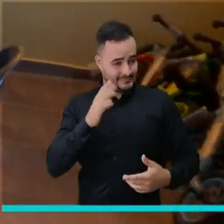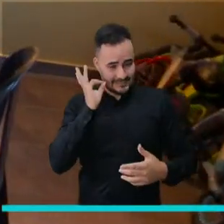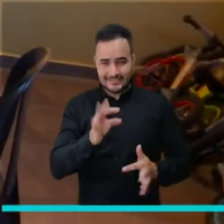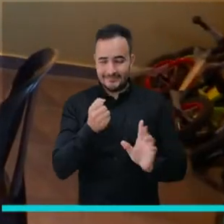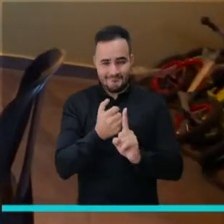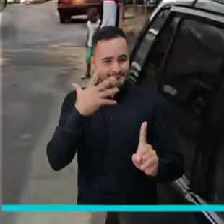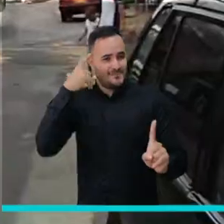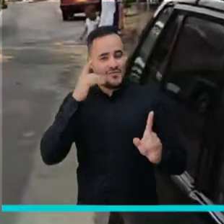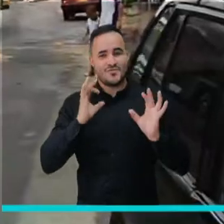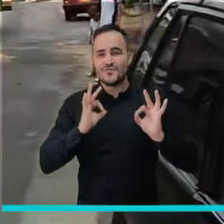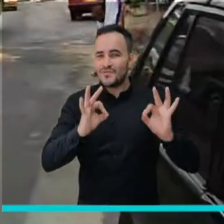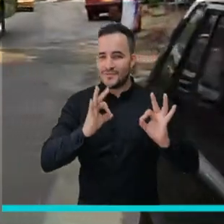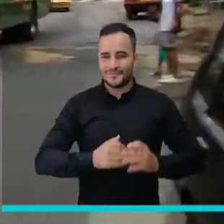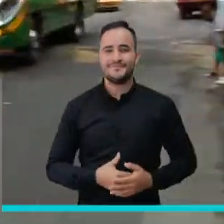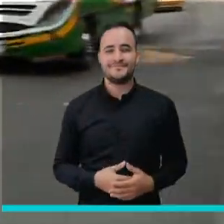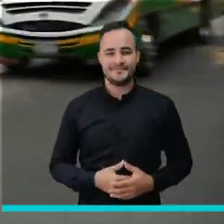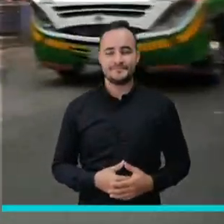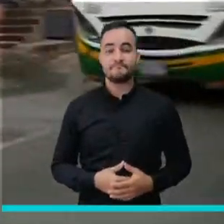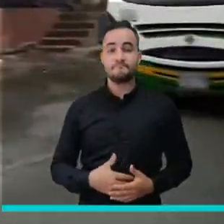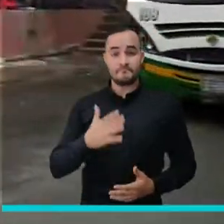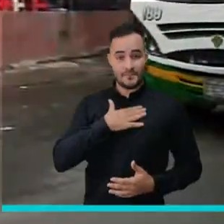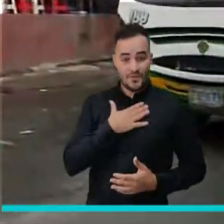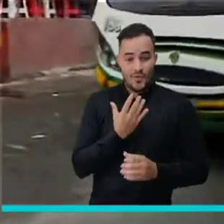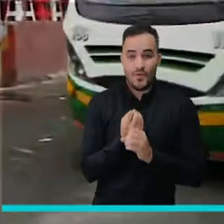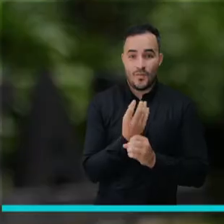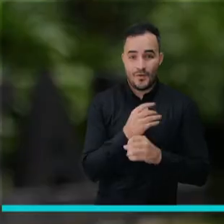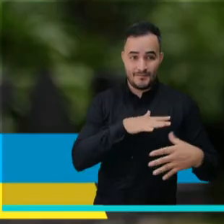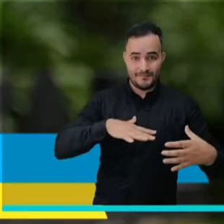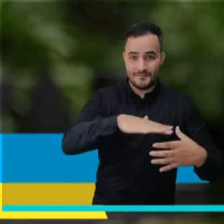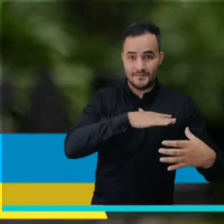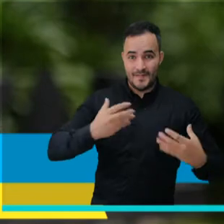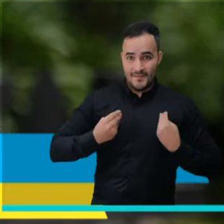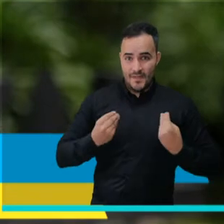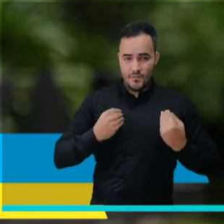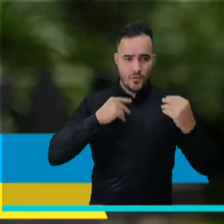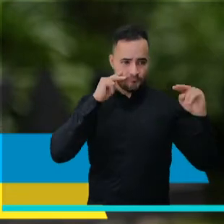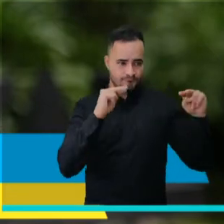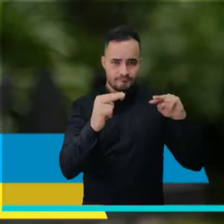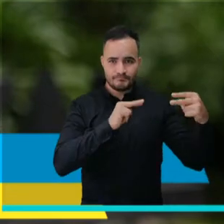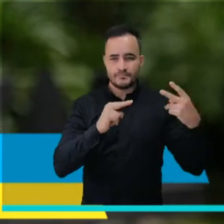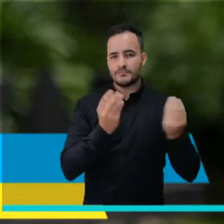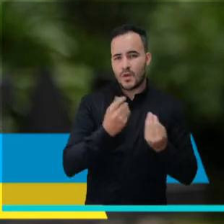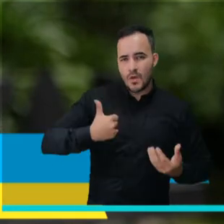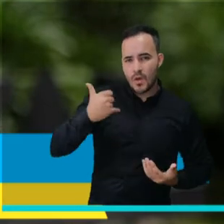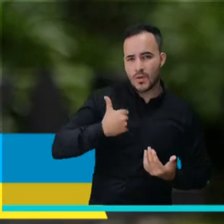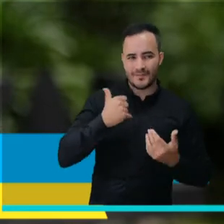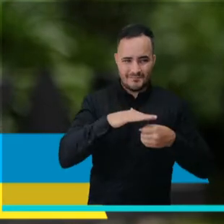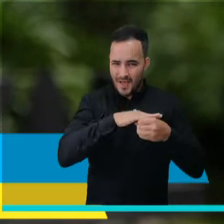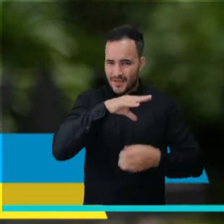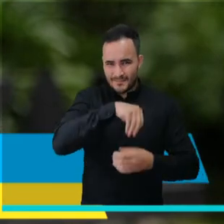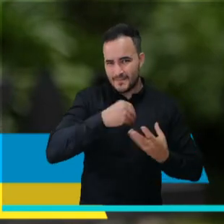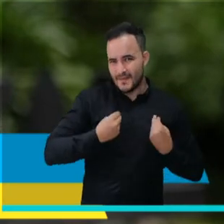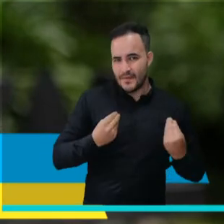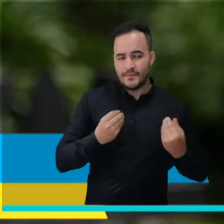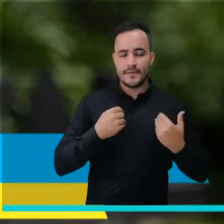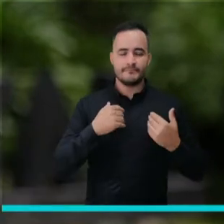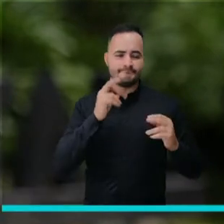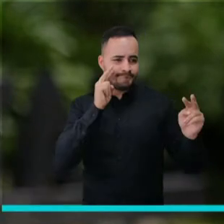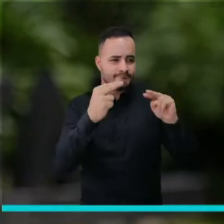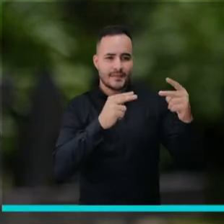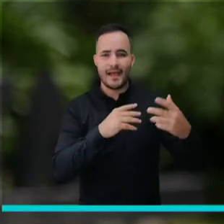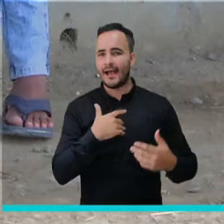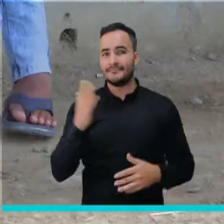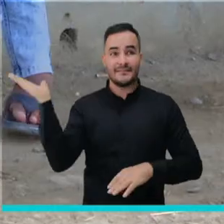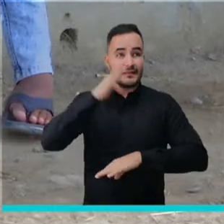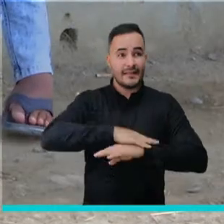positivamente. Desde la realidad de mi comuna, de lo que vemos con los chicos del grupo y del barrio, es que si ellos tienen